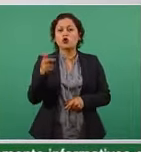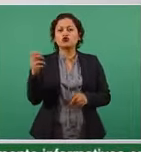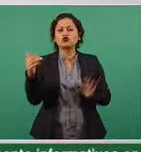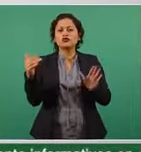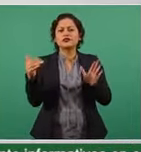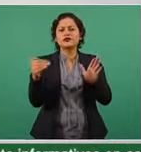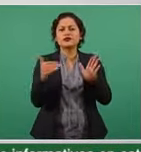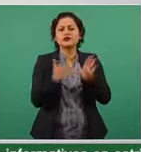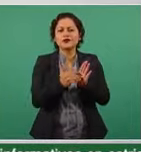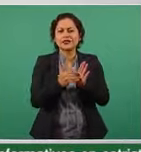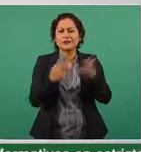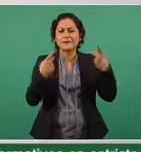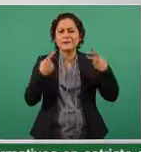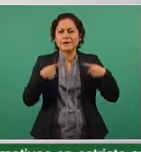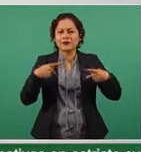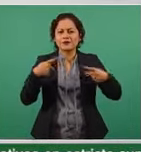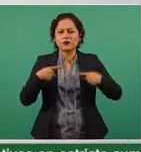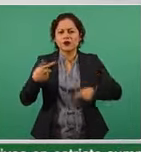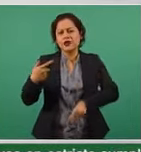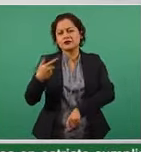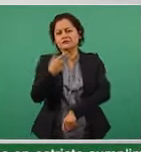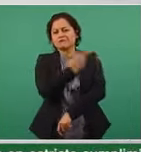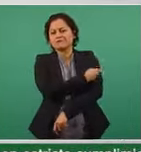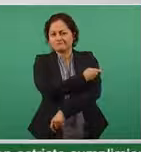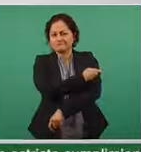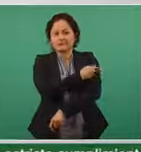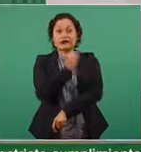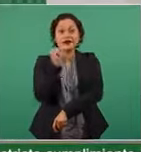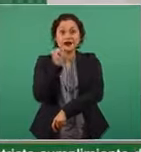del día de ayer.